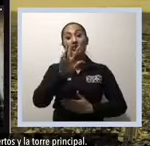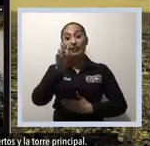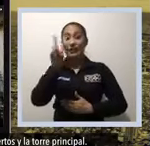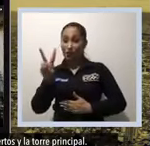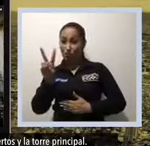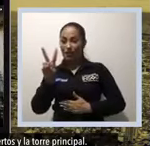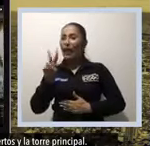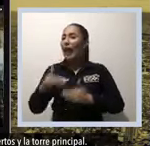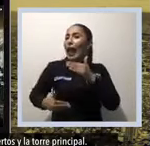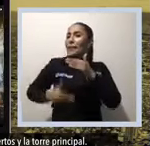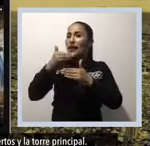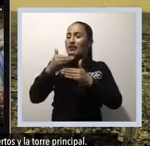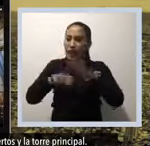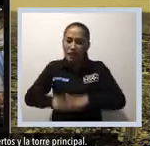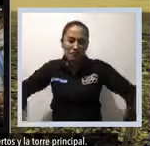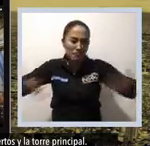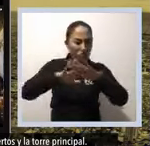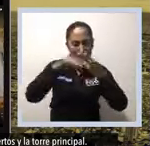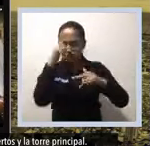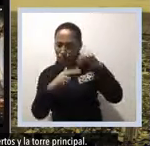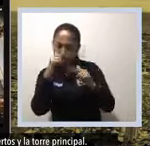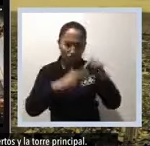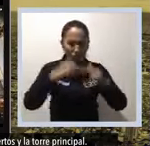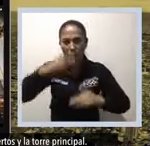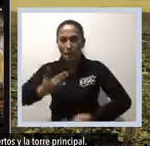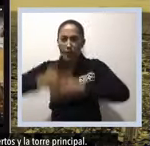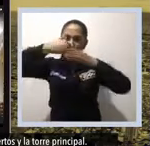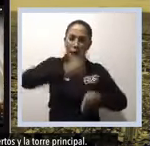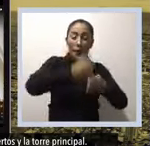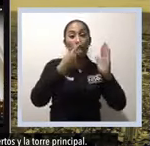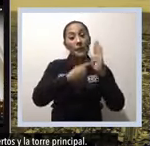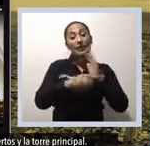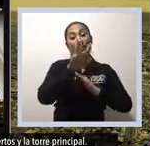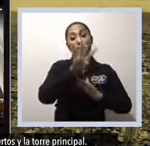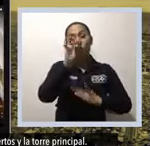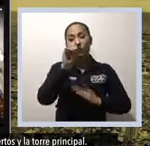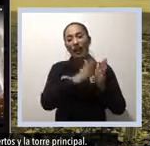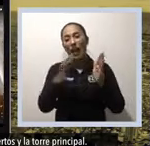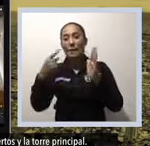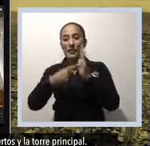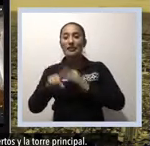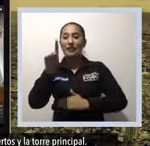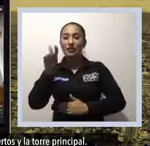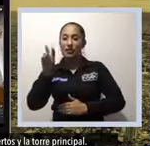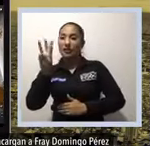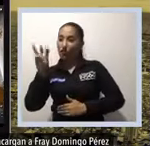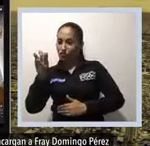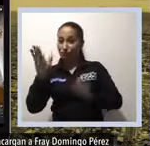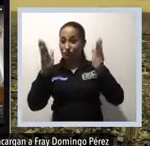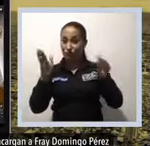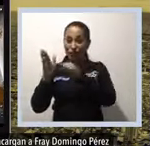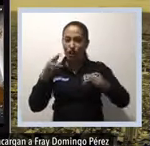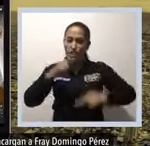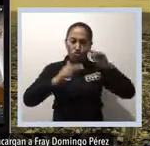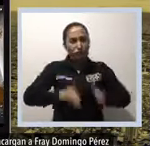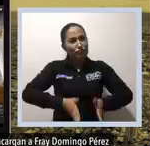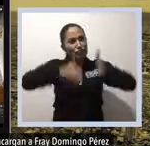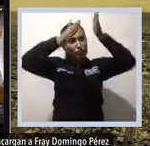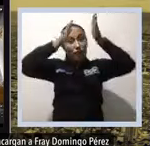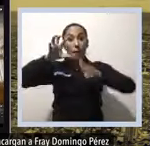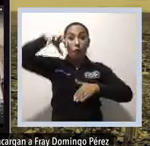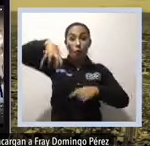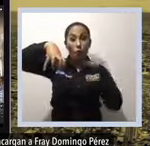Lamentablemente, en 1785, un temblor derriba parte de la edificación, y deben en 1805